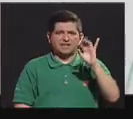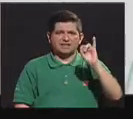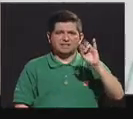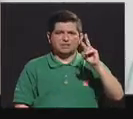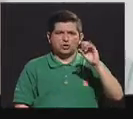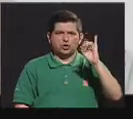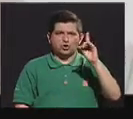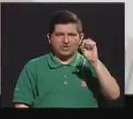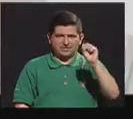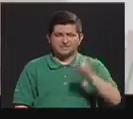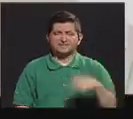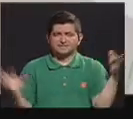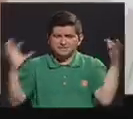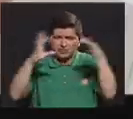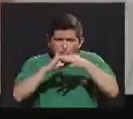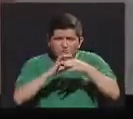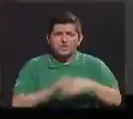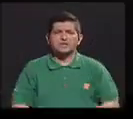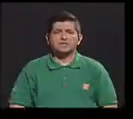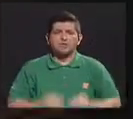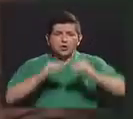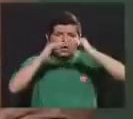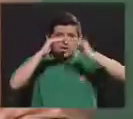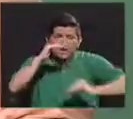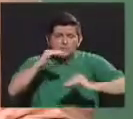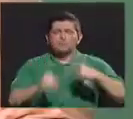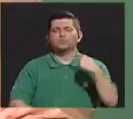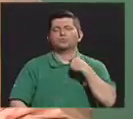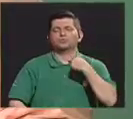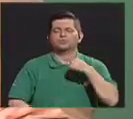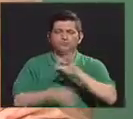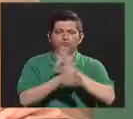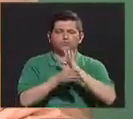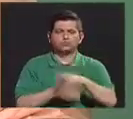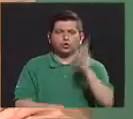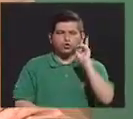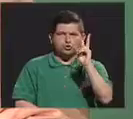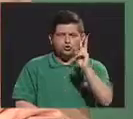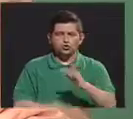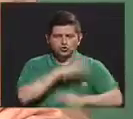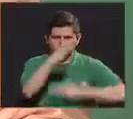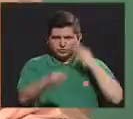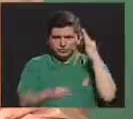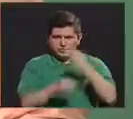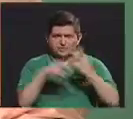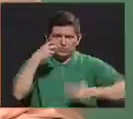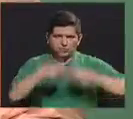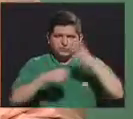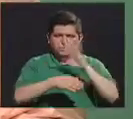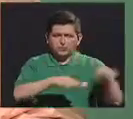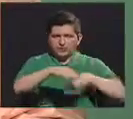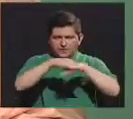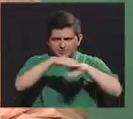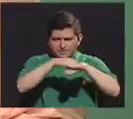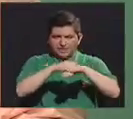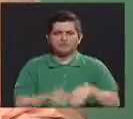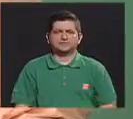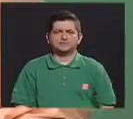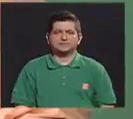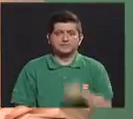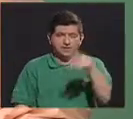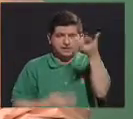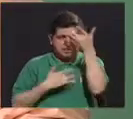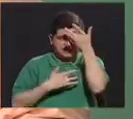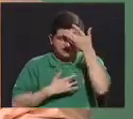vincula directamente con el hipotiroidismo. Hay dos, en patología tiroidea hay dos problemas fundamentales en enfermedades tiroideas.